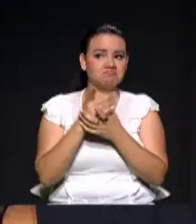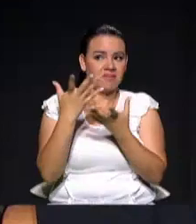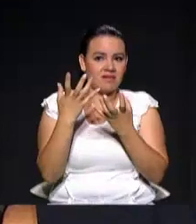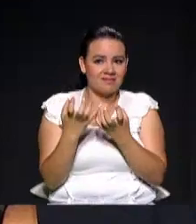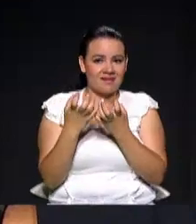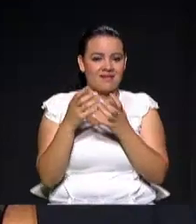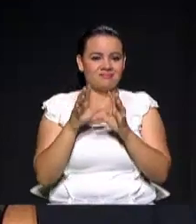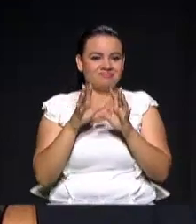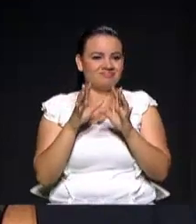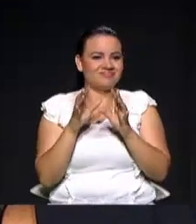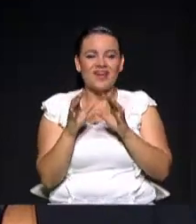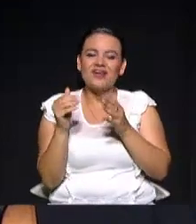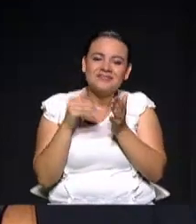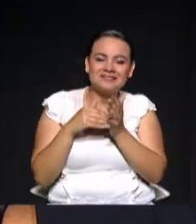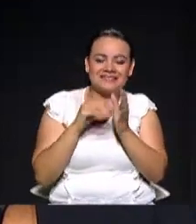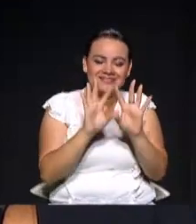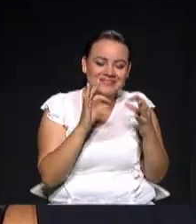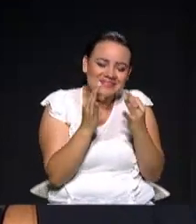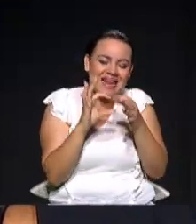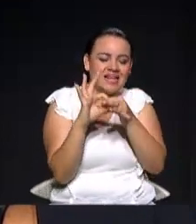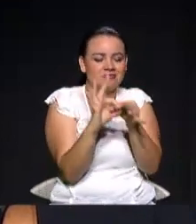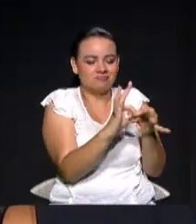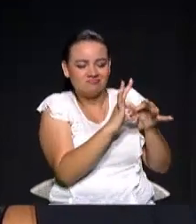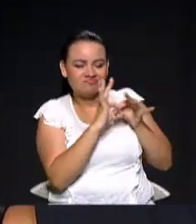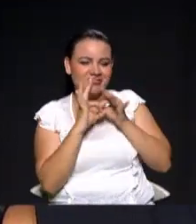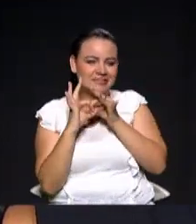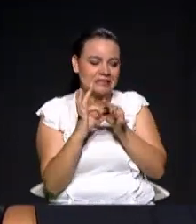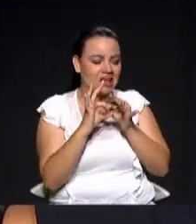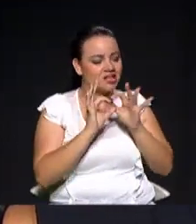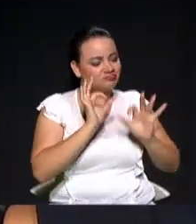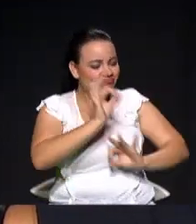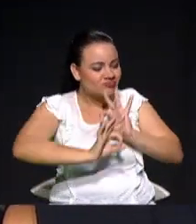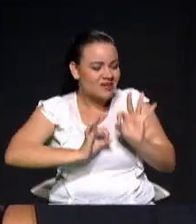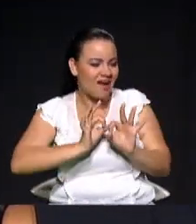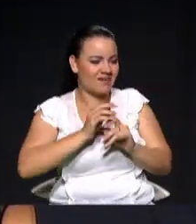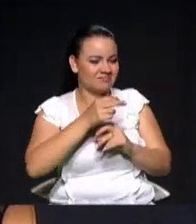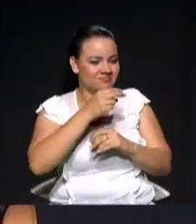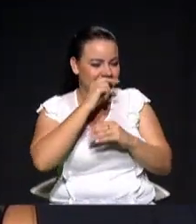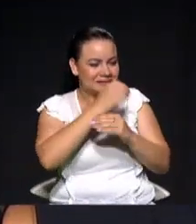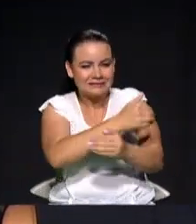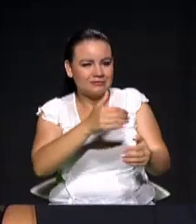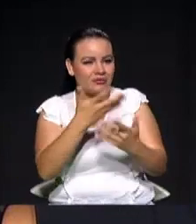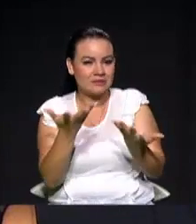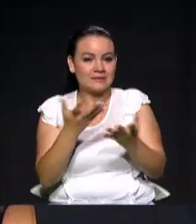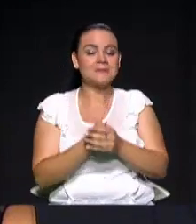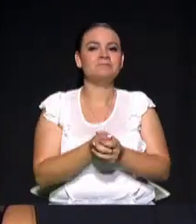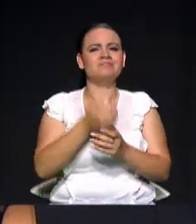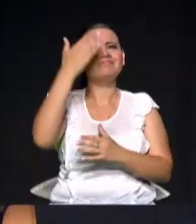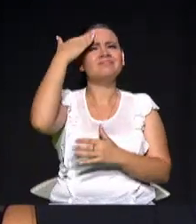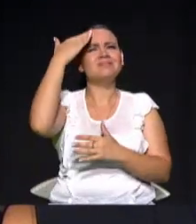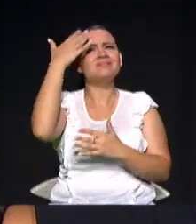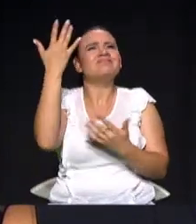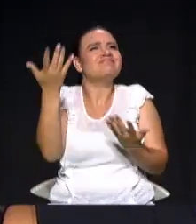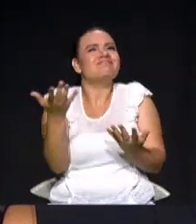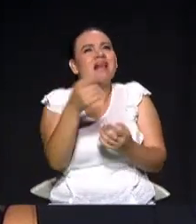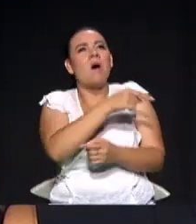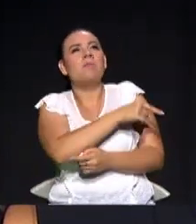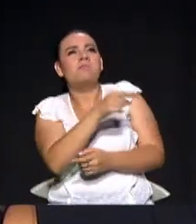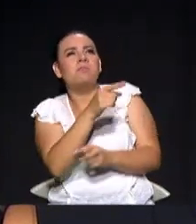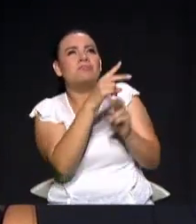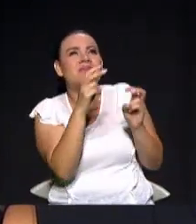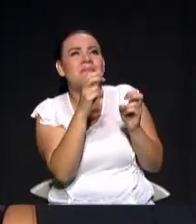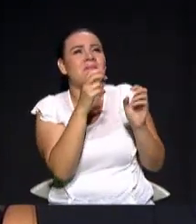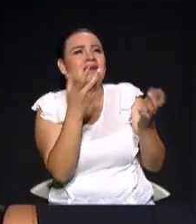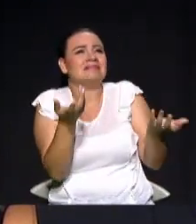social, inclusive si uno analiza muchos de los problemas de violencia de esta